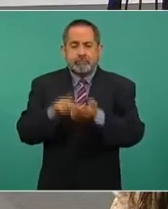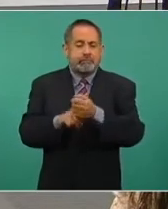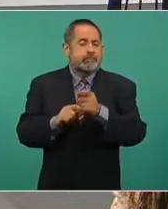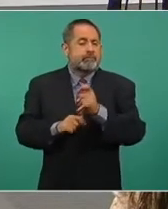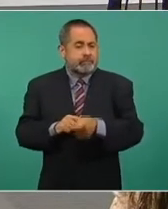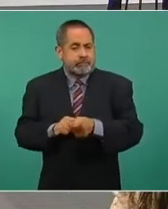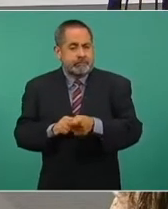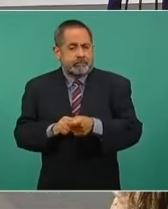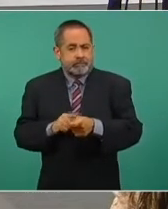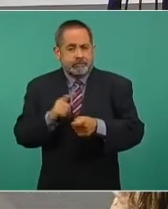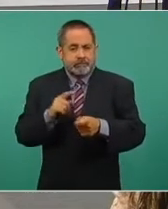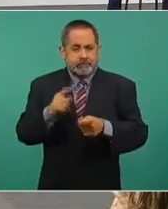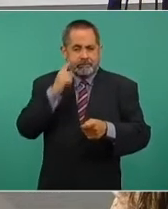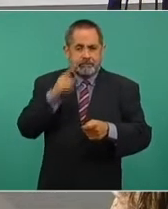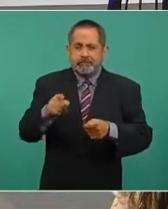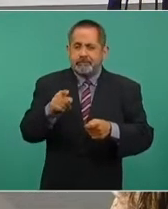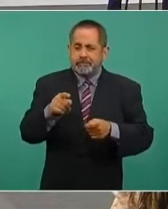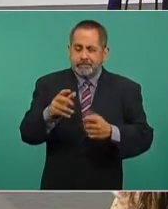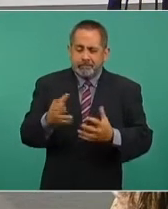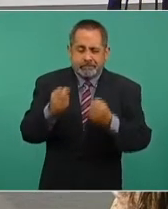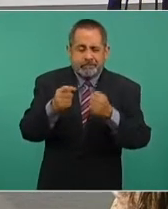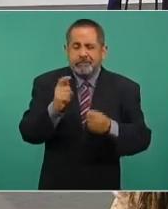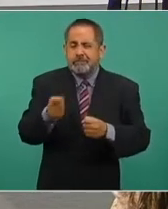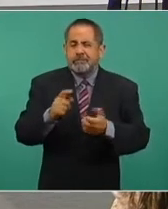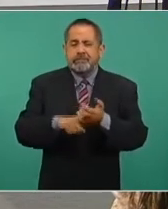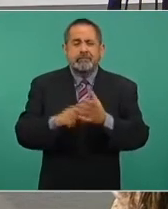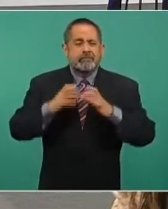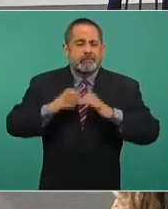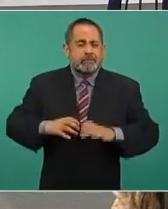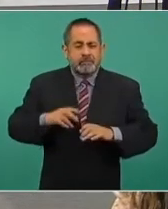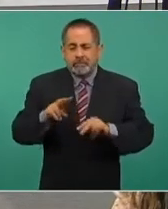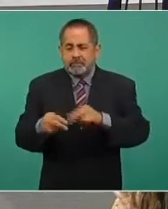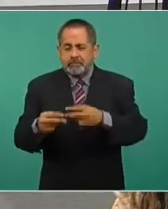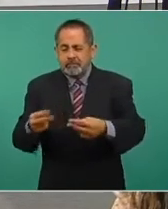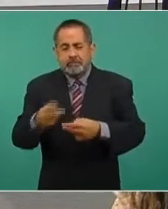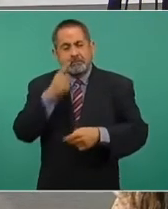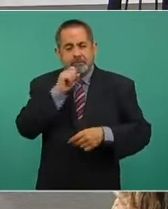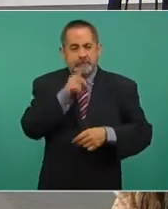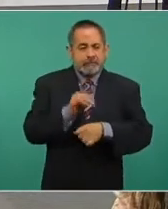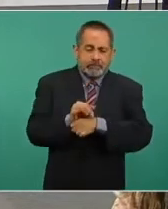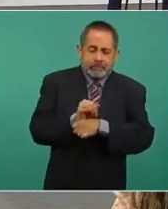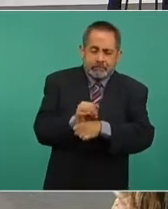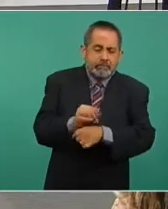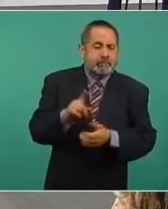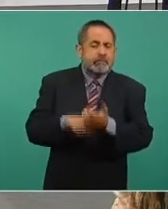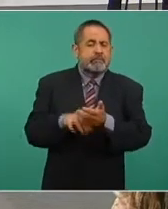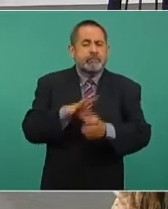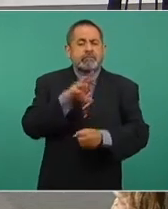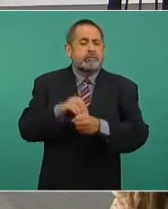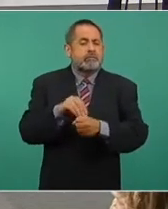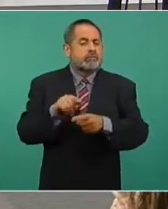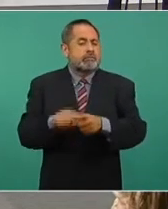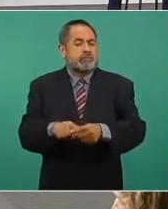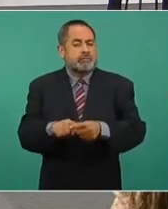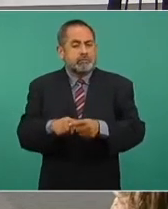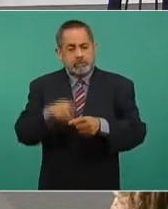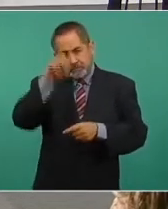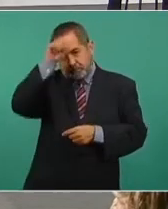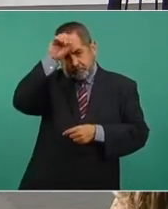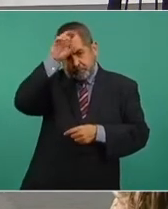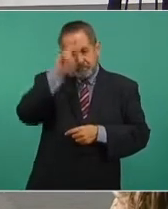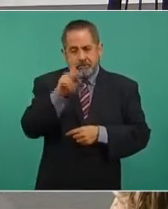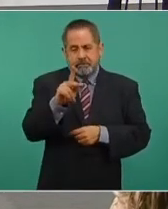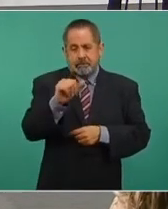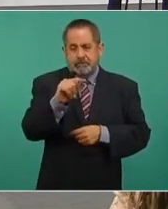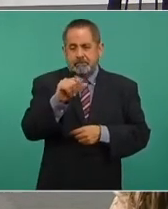con el rescate de los cuerpos y la ampliación de investigaciones relacionadas con la mina de pasta